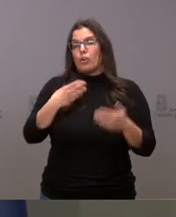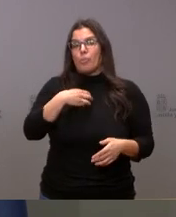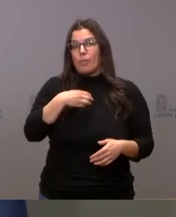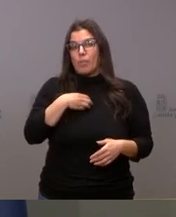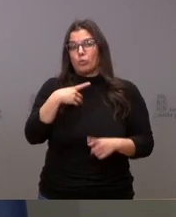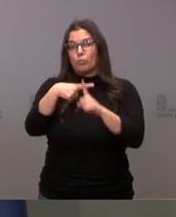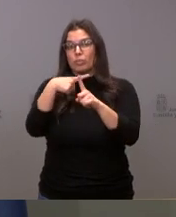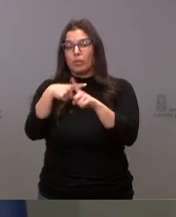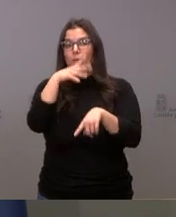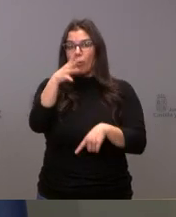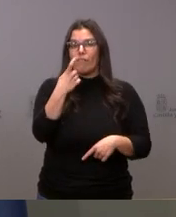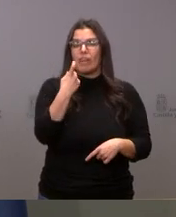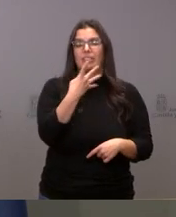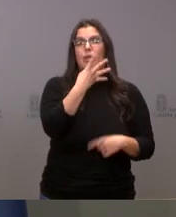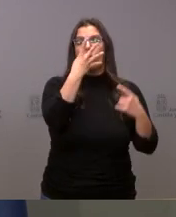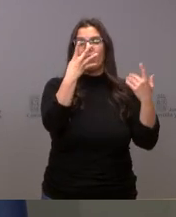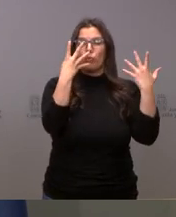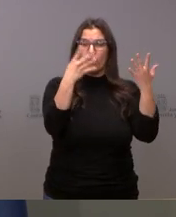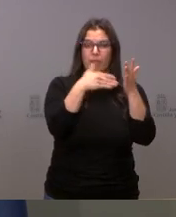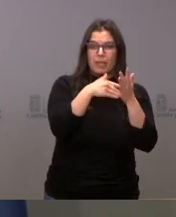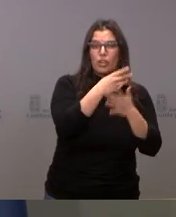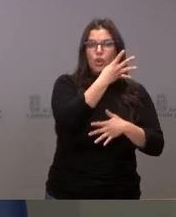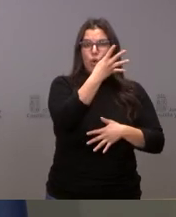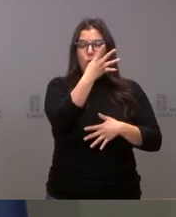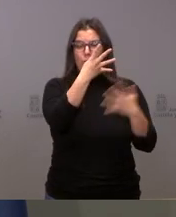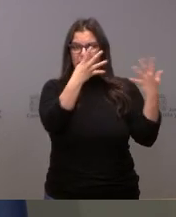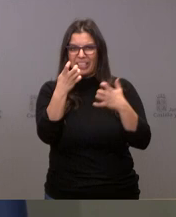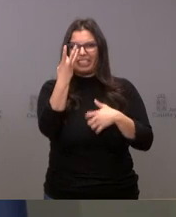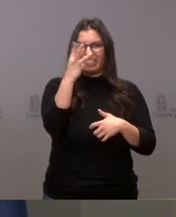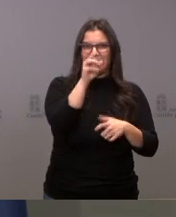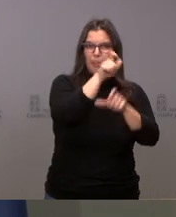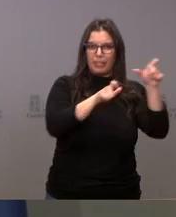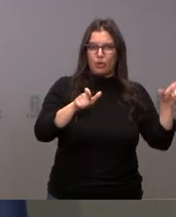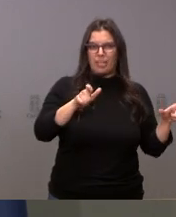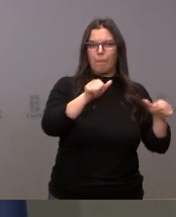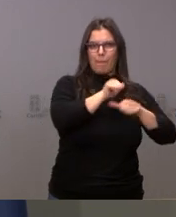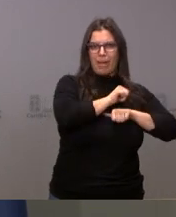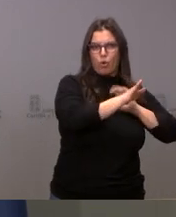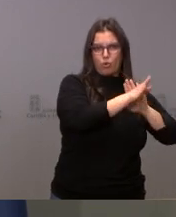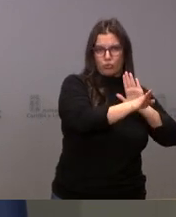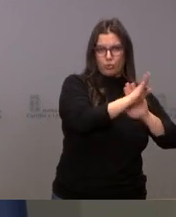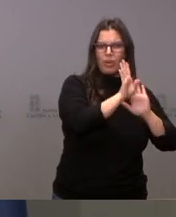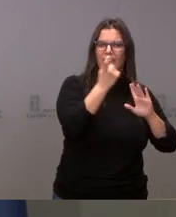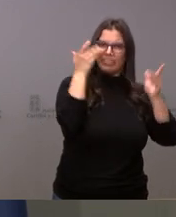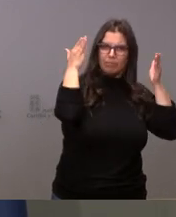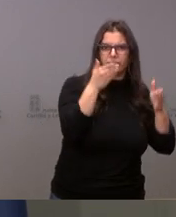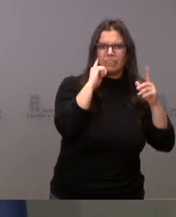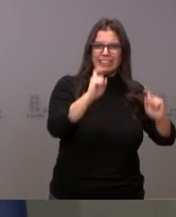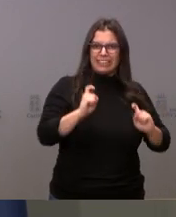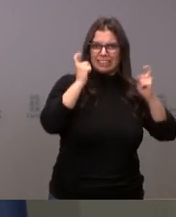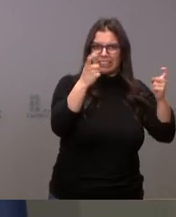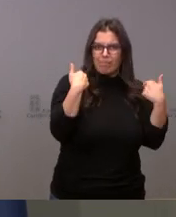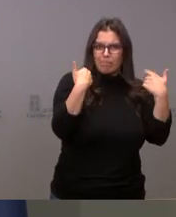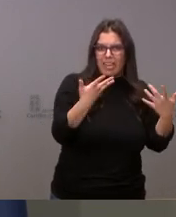.900 personas de Castilla y León que siguen en paro y, por tanto, ahí tenemos que seguir reforzando la tarea, nuestra